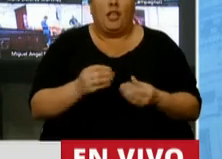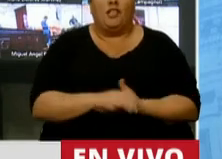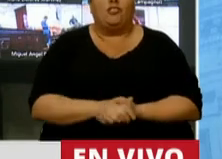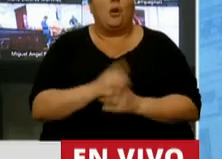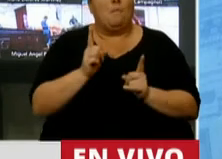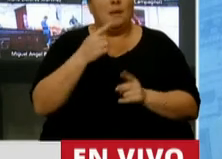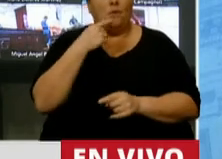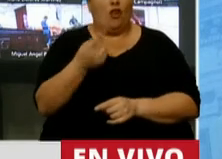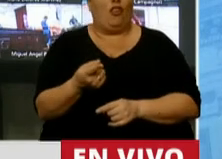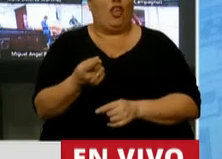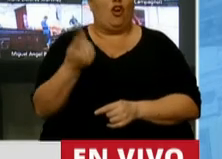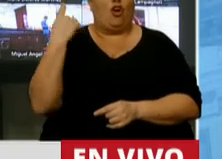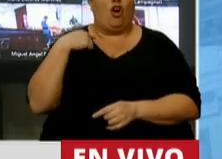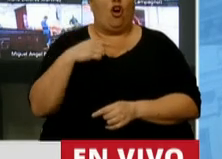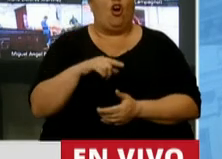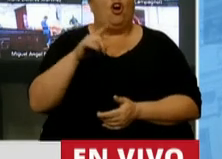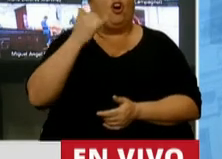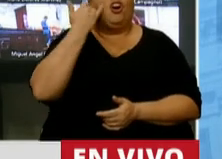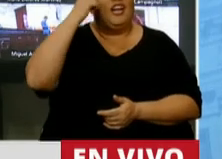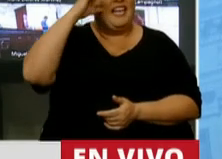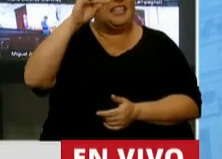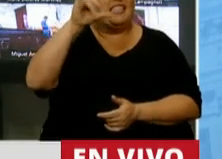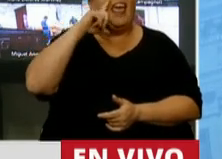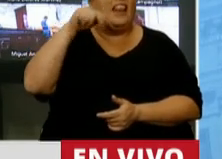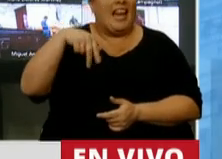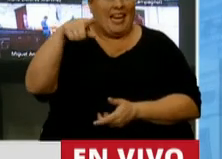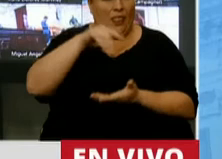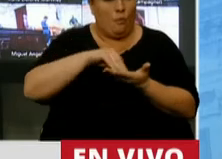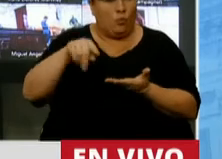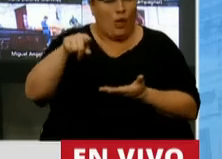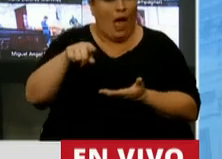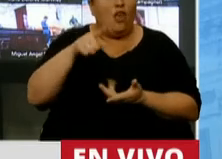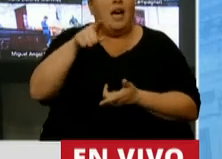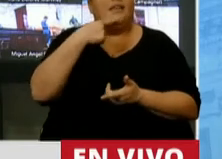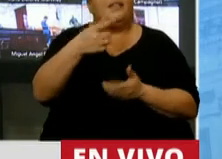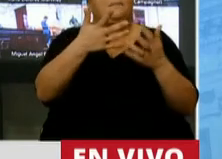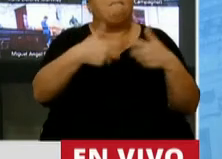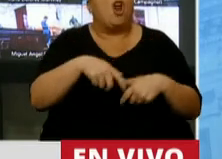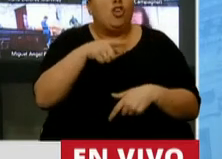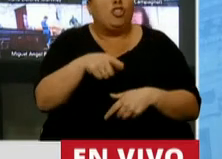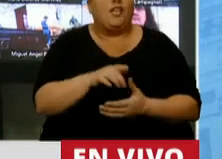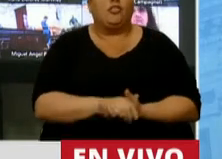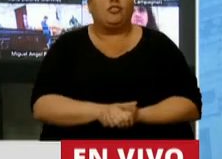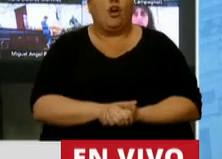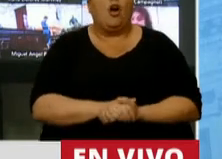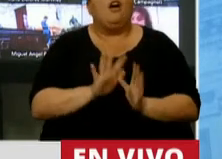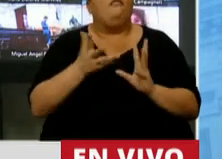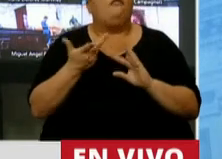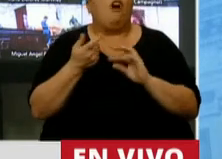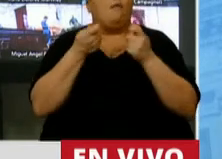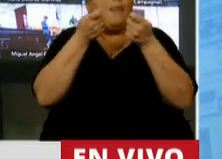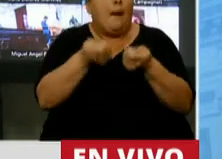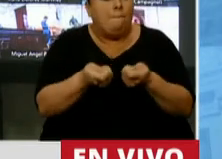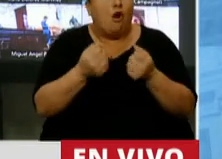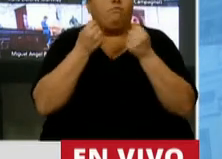acompaña